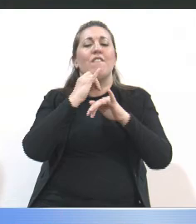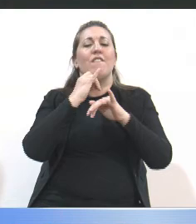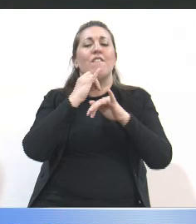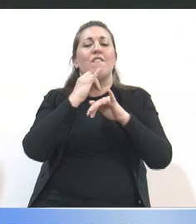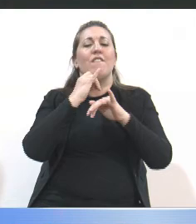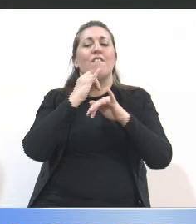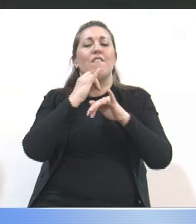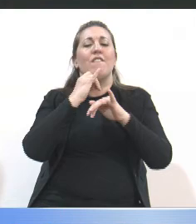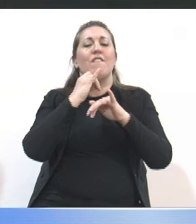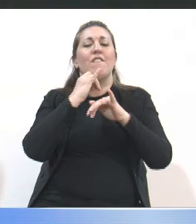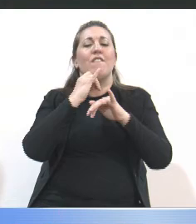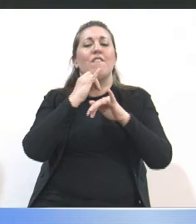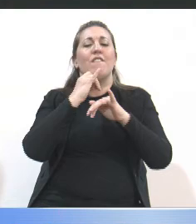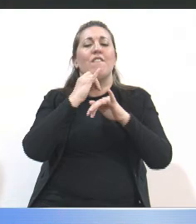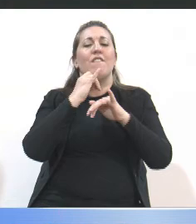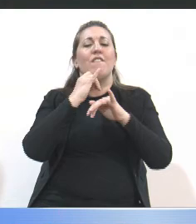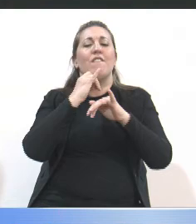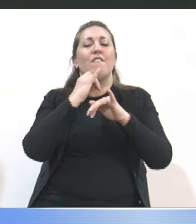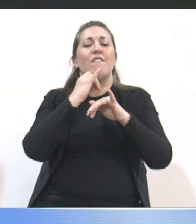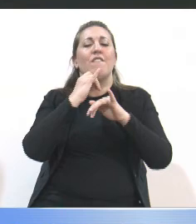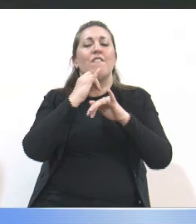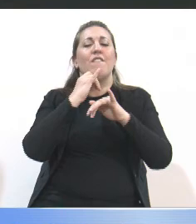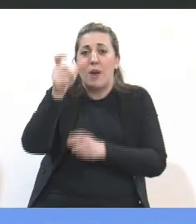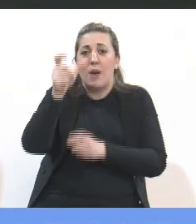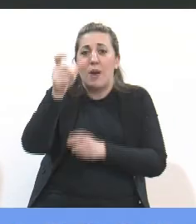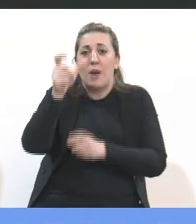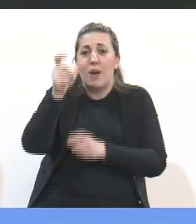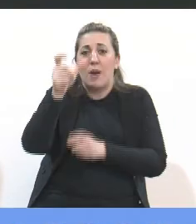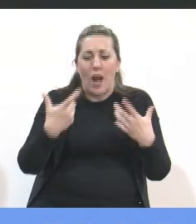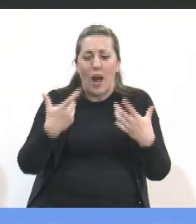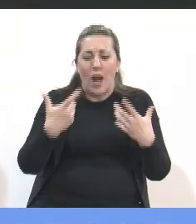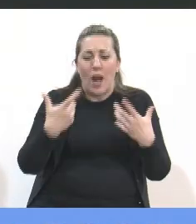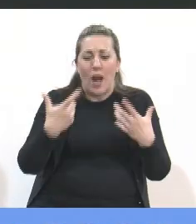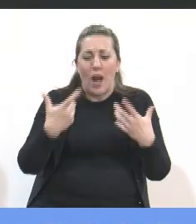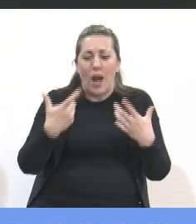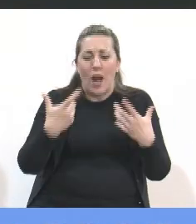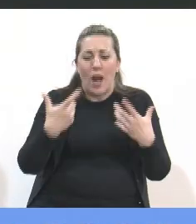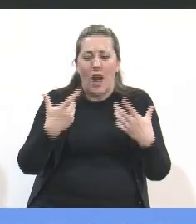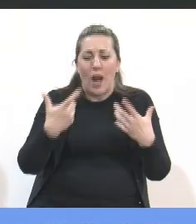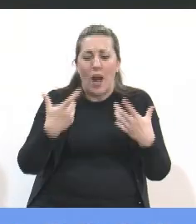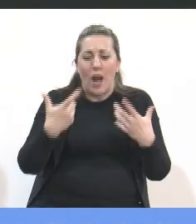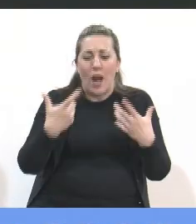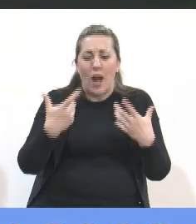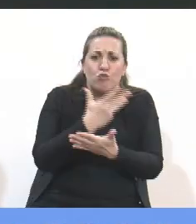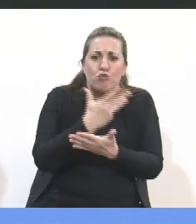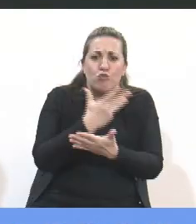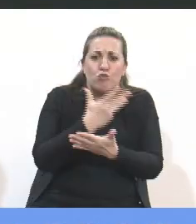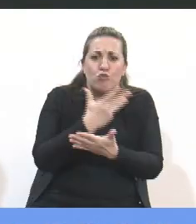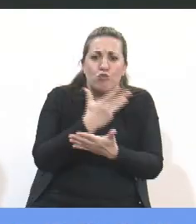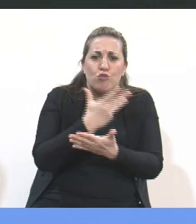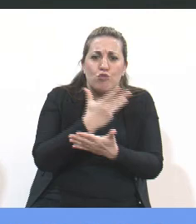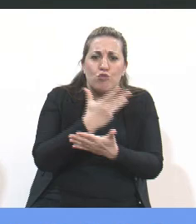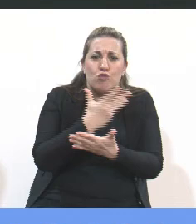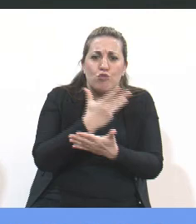delitos. Porque hay muchas personas que cuando descubren que sus niños están siendo víctimas de este